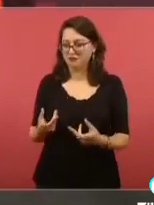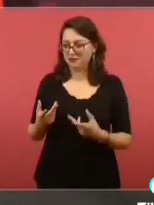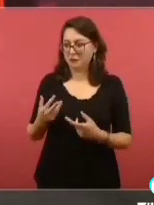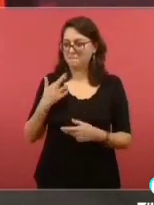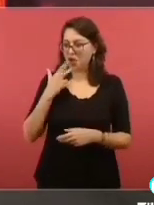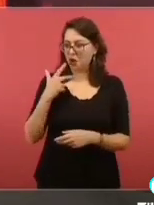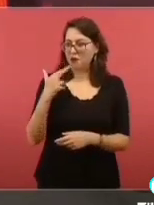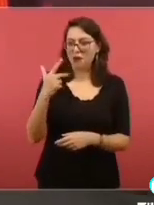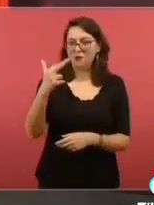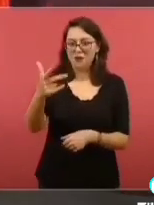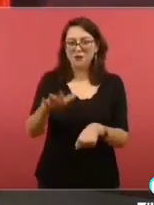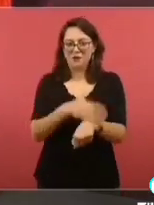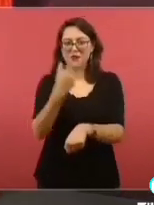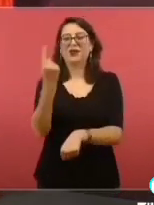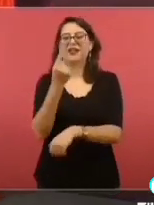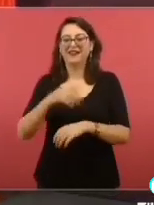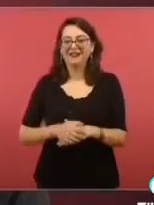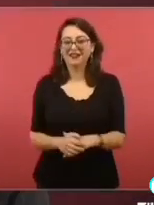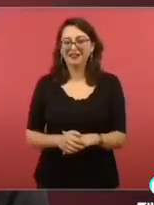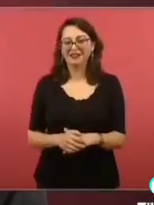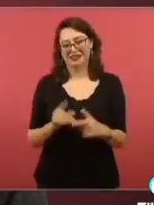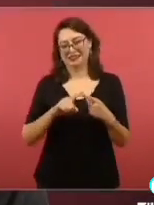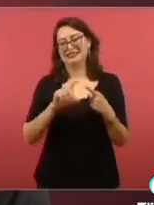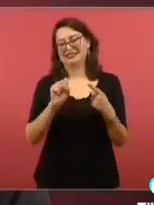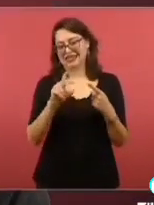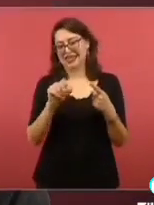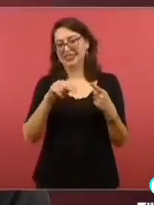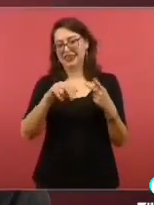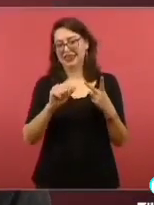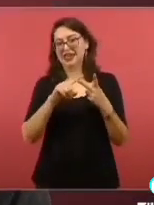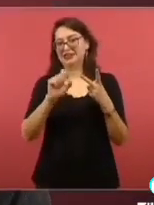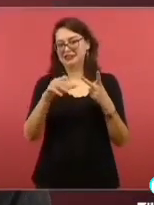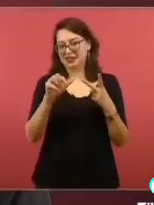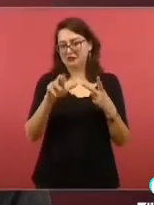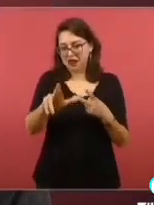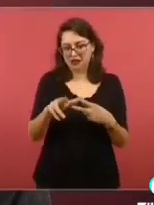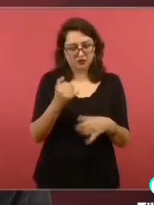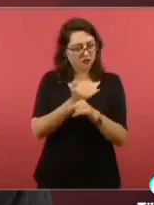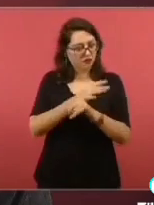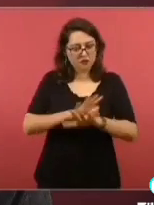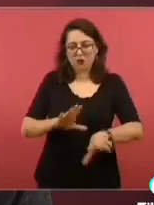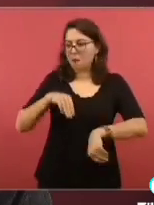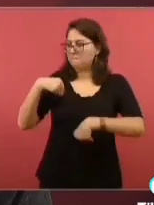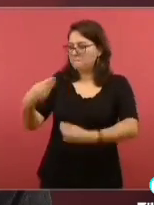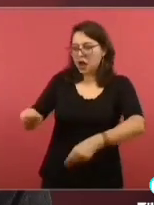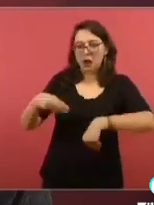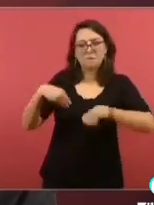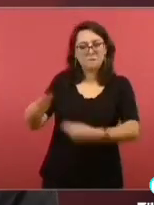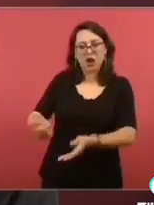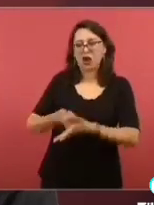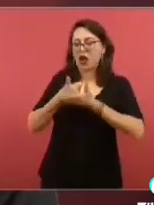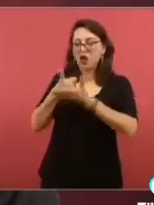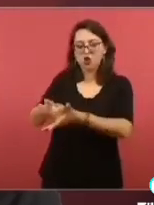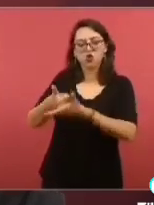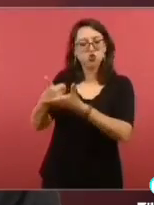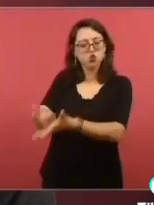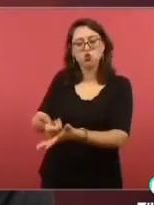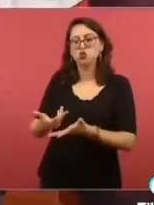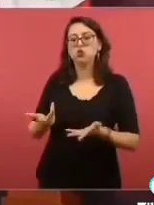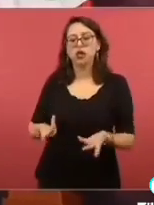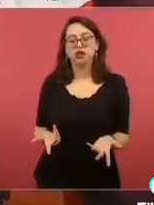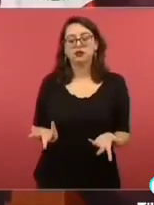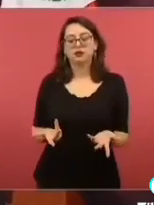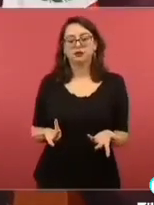precisamente de Marina y de Defensa y también por la